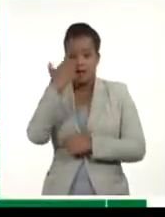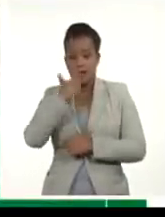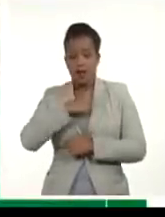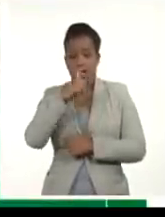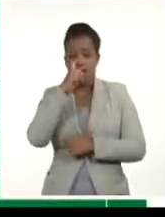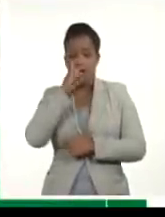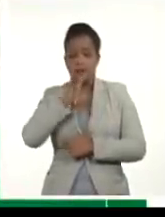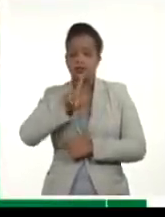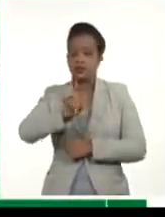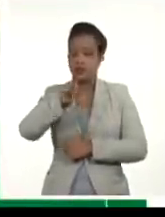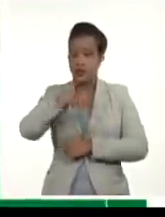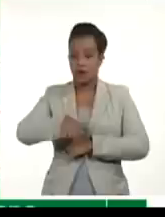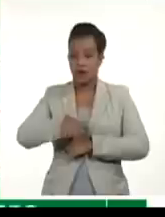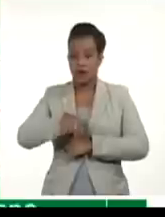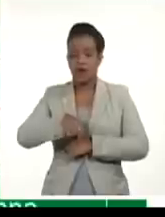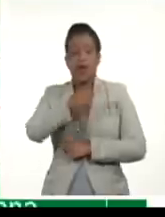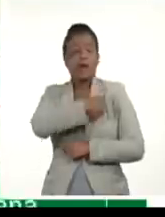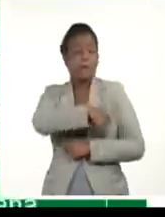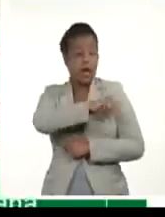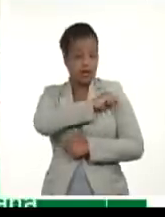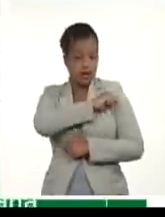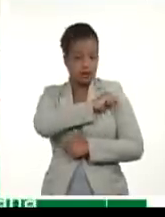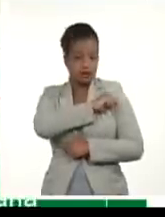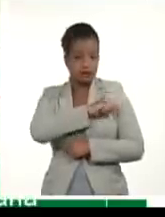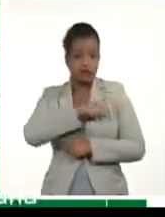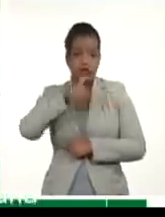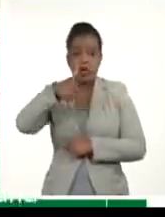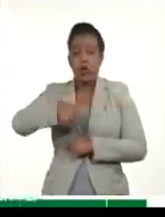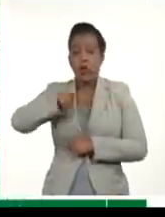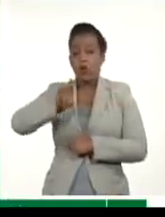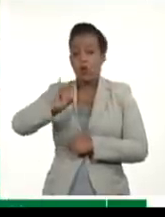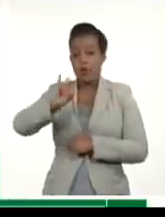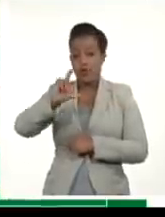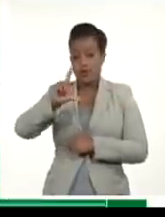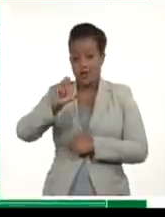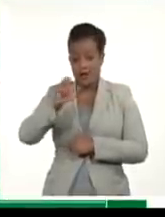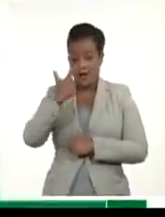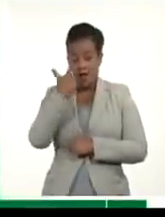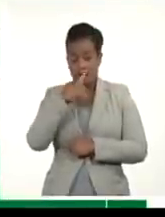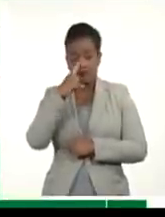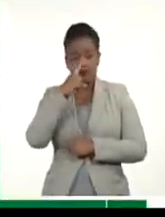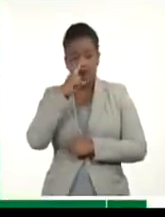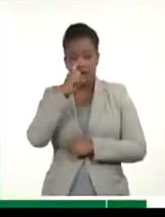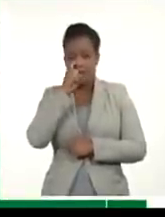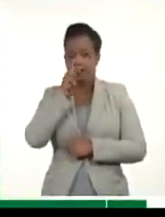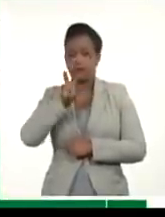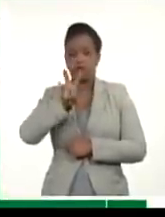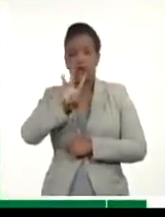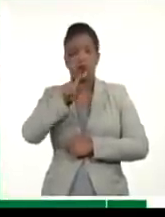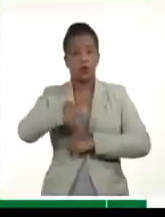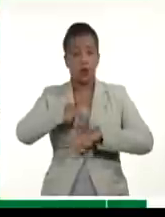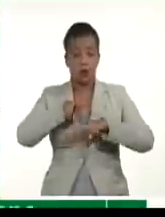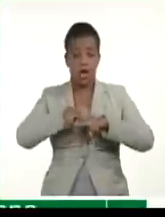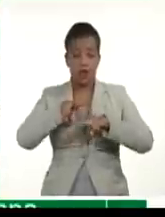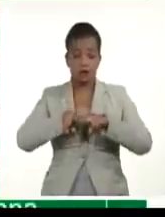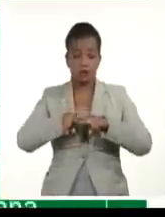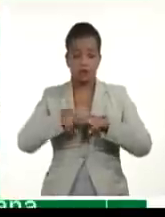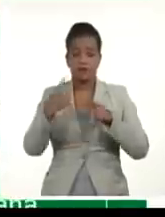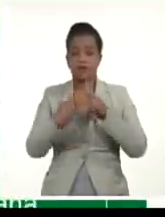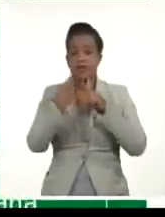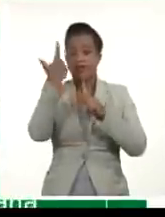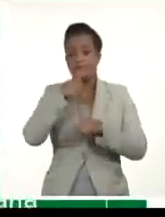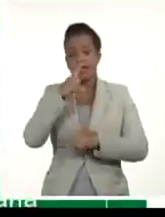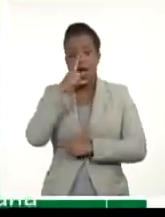29 años, España. Julián Pupo Castellano, 34 años, La Habana. Yanis